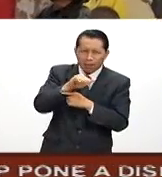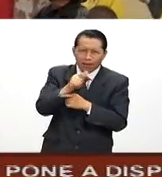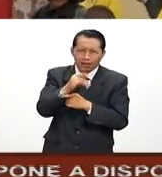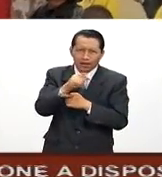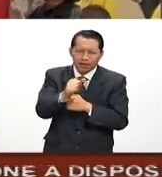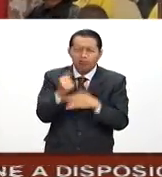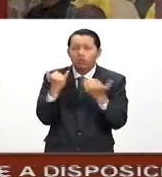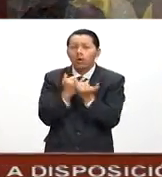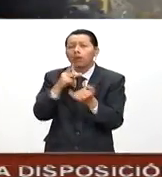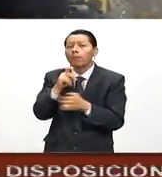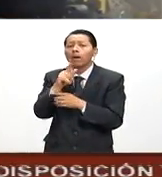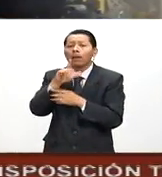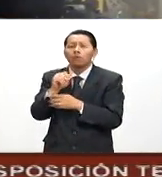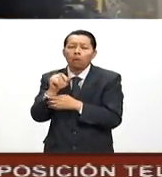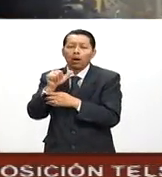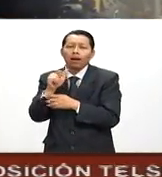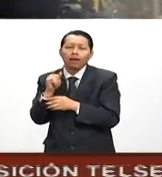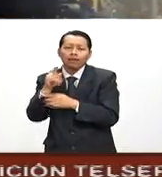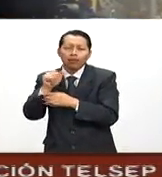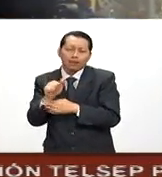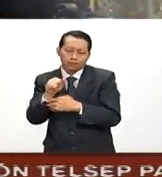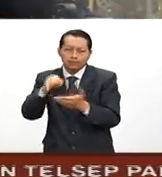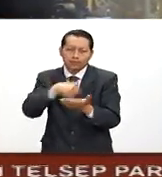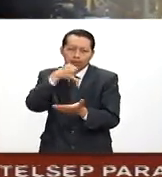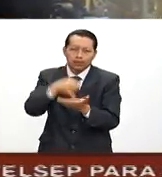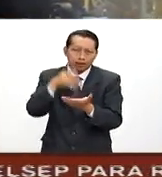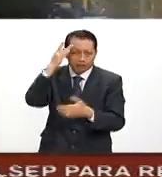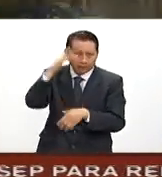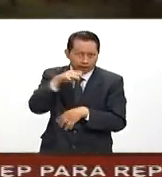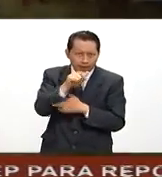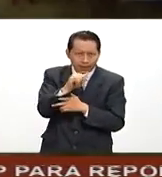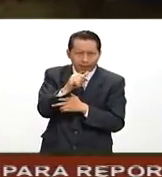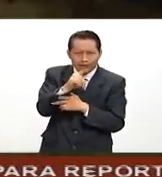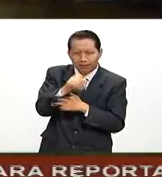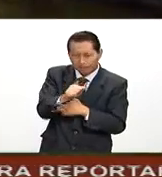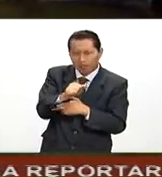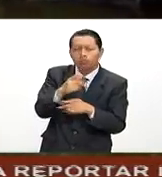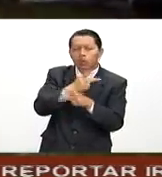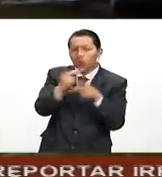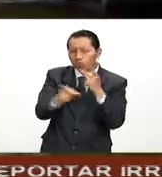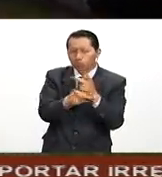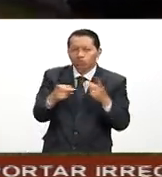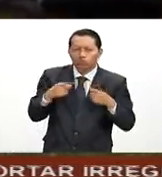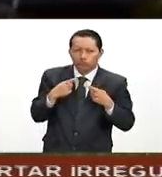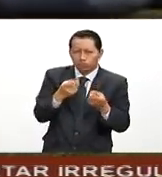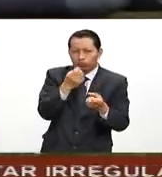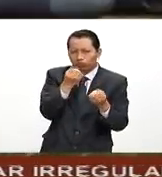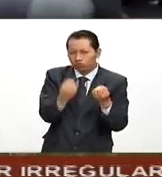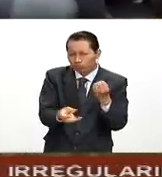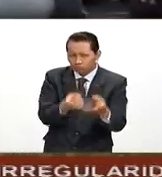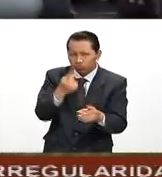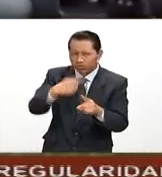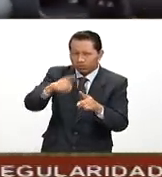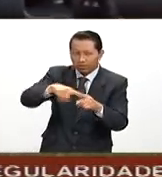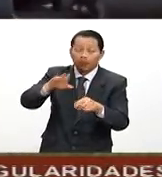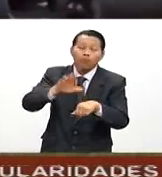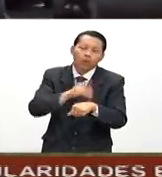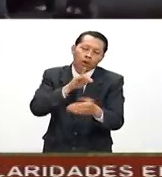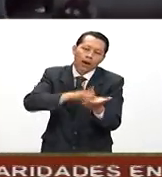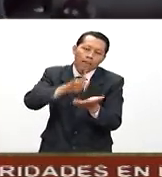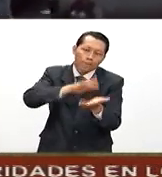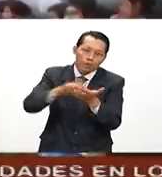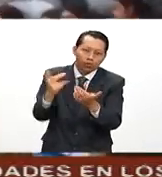Puerto Alcatraz, en la isla Santa Margarita. Todo esto en el marco del Plan Marina, en apoyo a las zonas afectadas por desastres